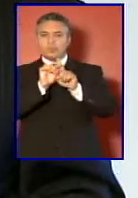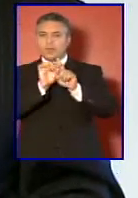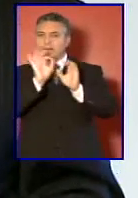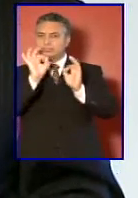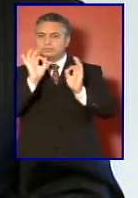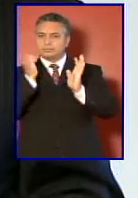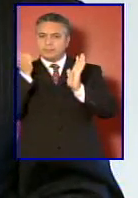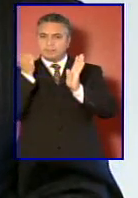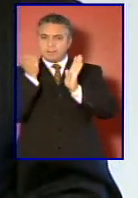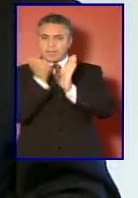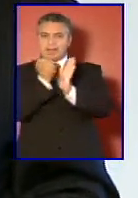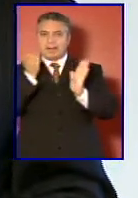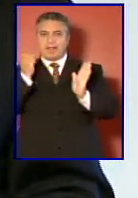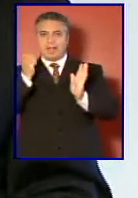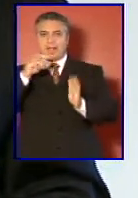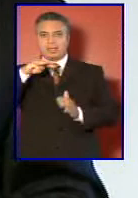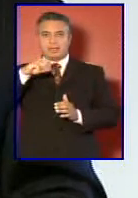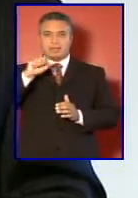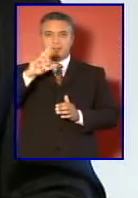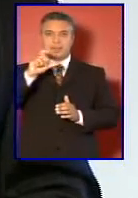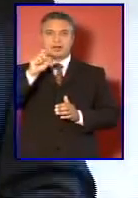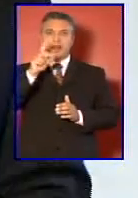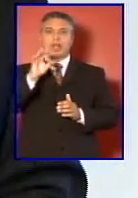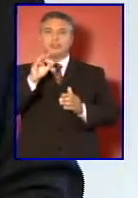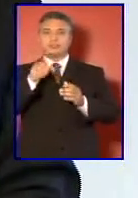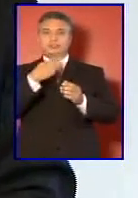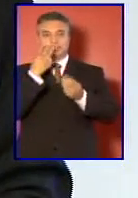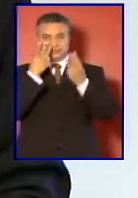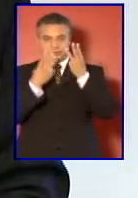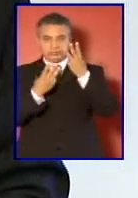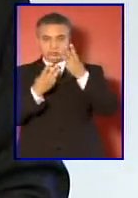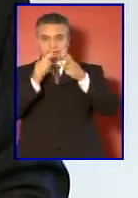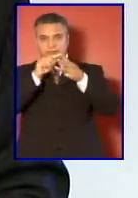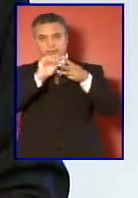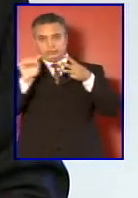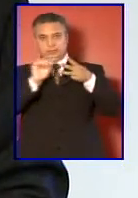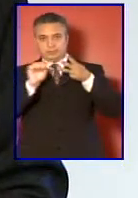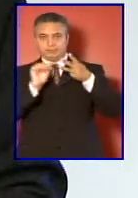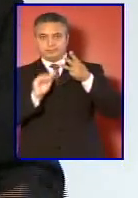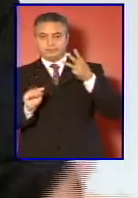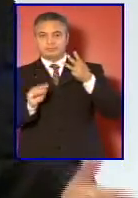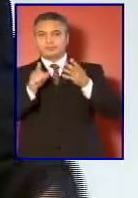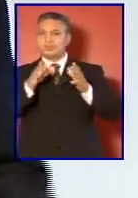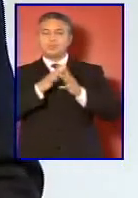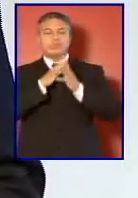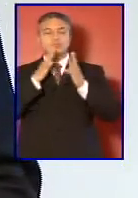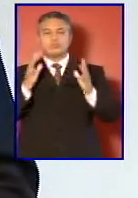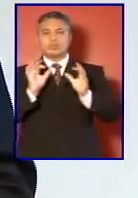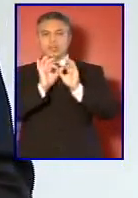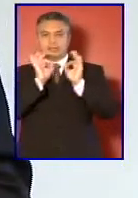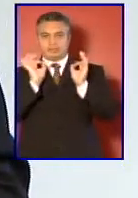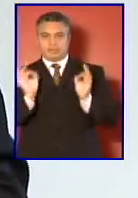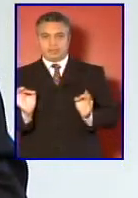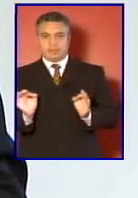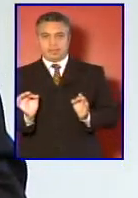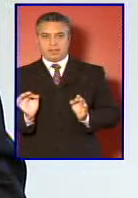por tres circunstancias muy especiales.